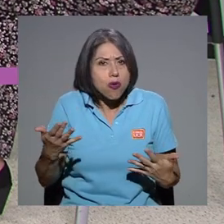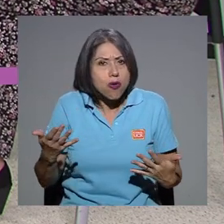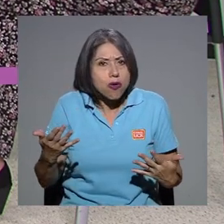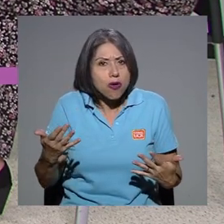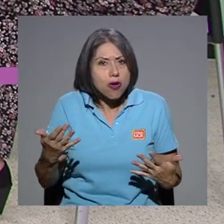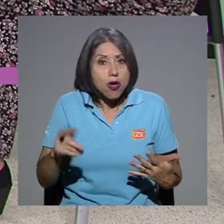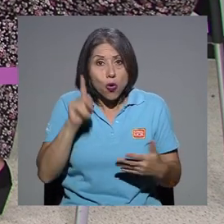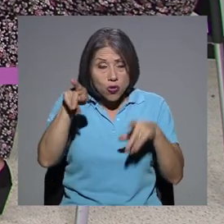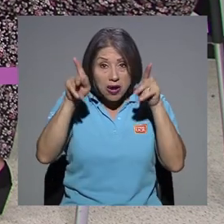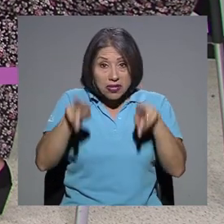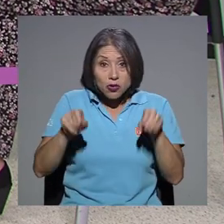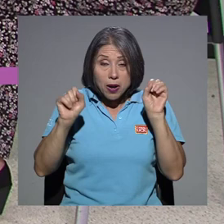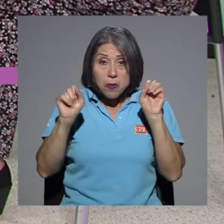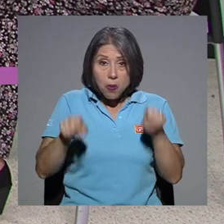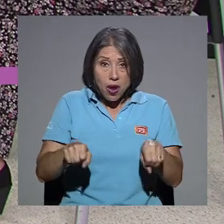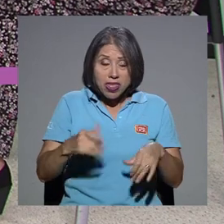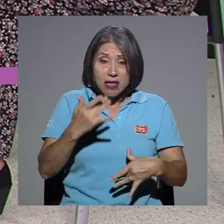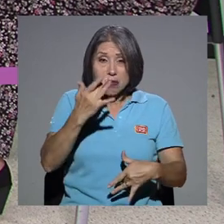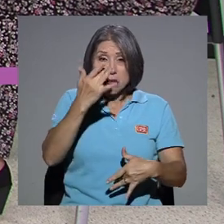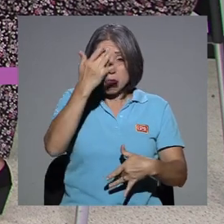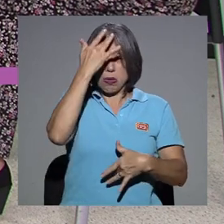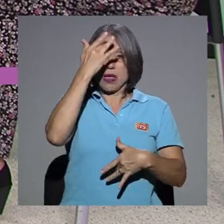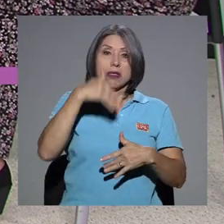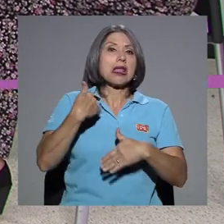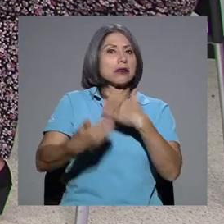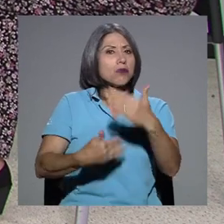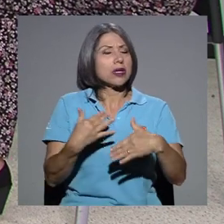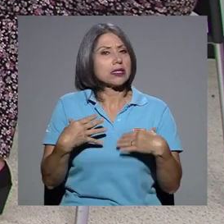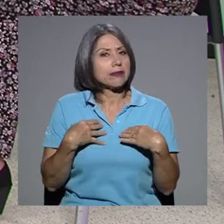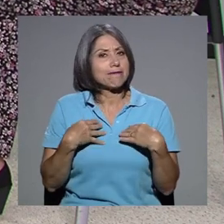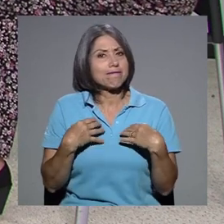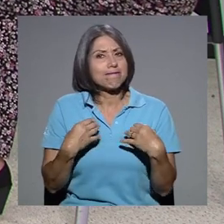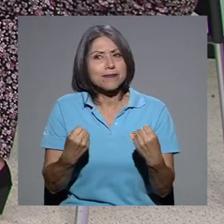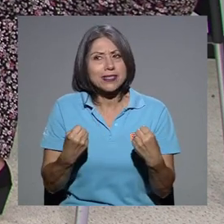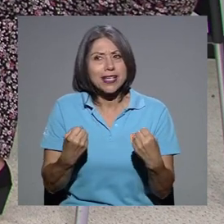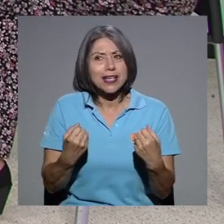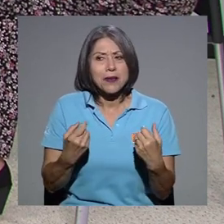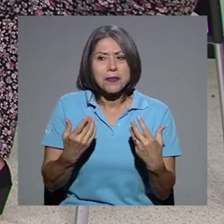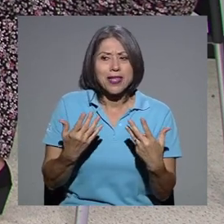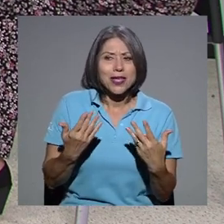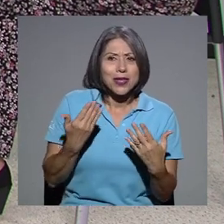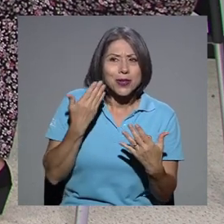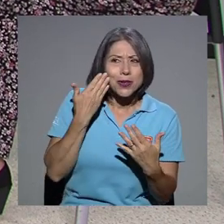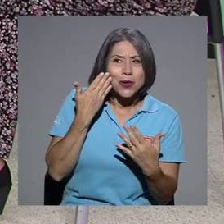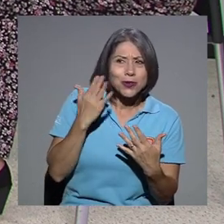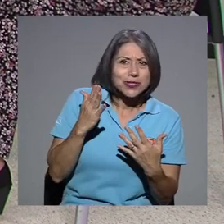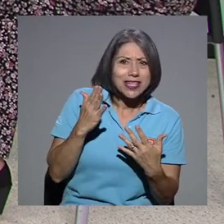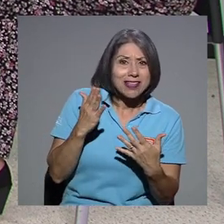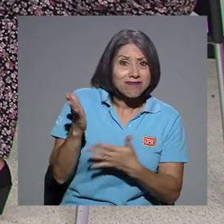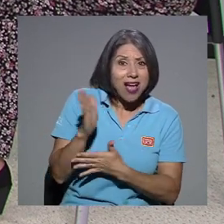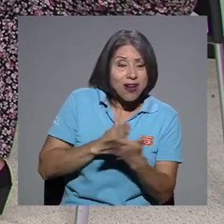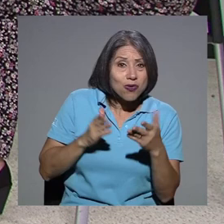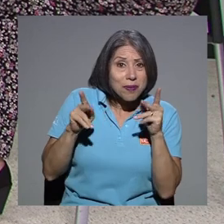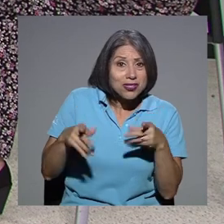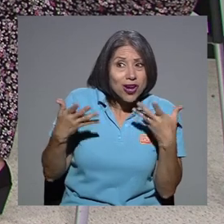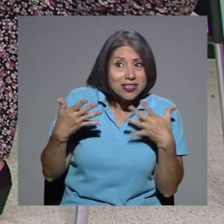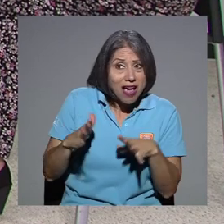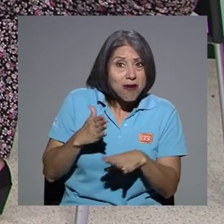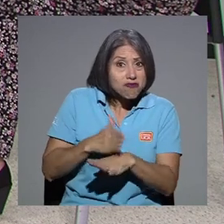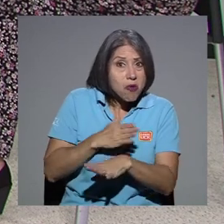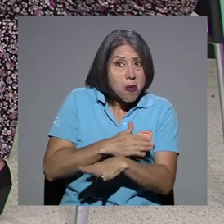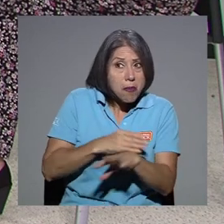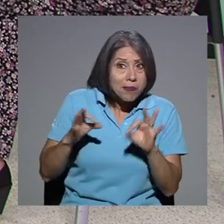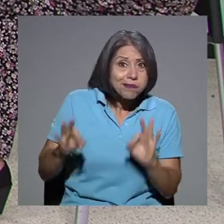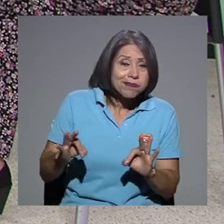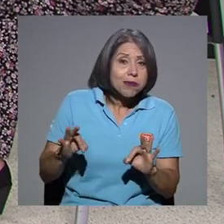curar de estos virus o de este, no sé si ya sabemos si alguien se ha logrado recuperar ya y si hay alguna posibilidad de